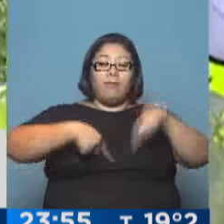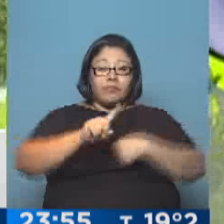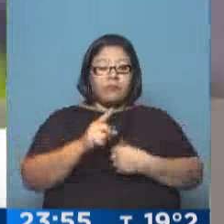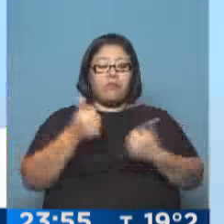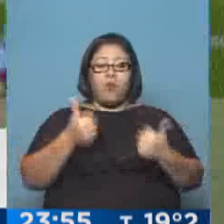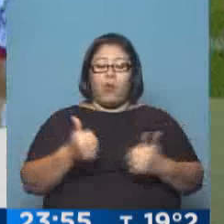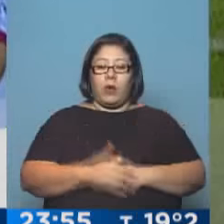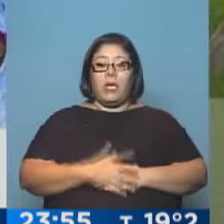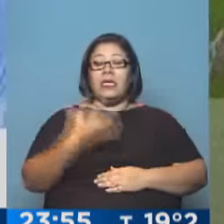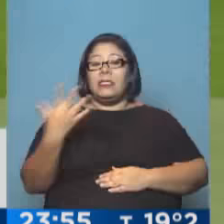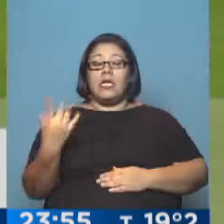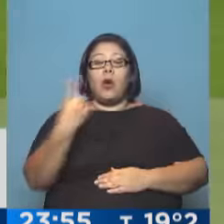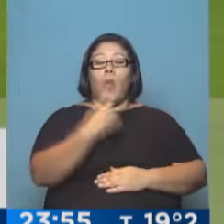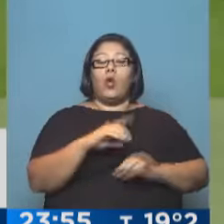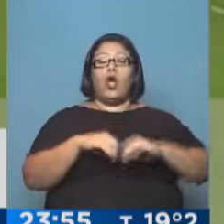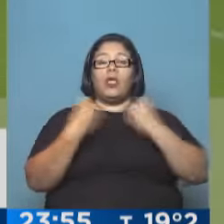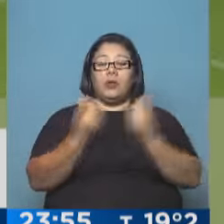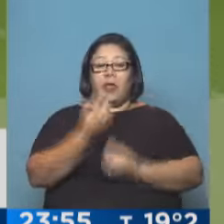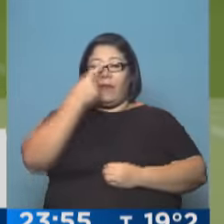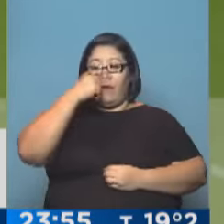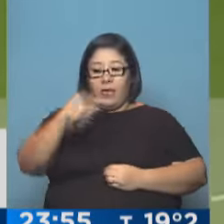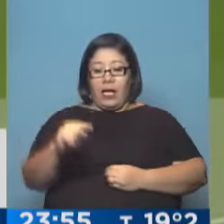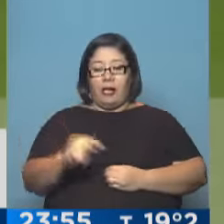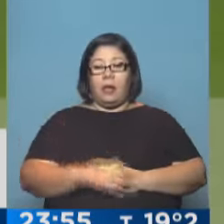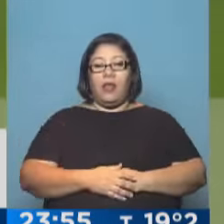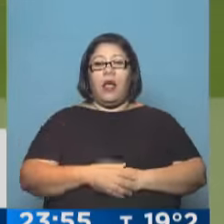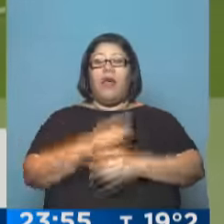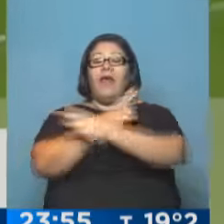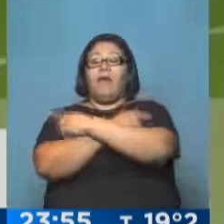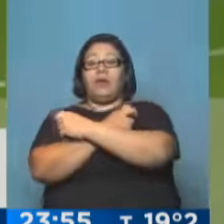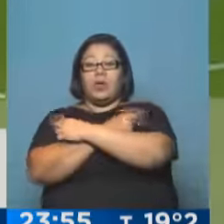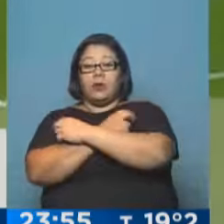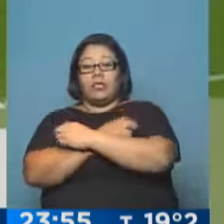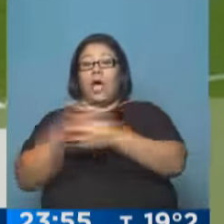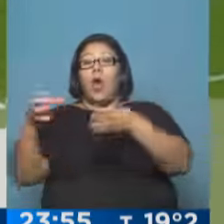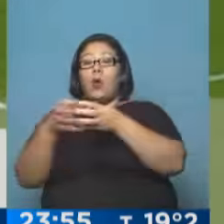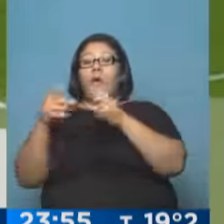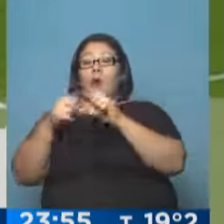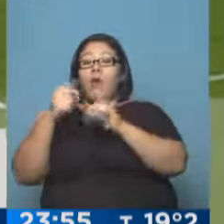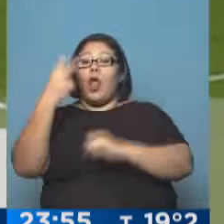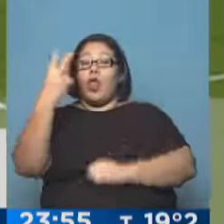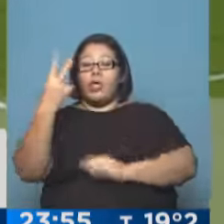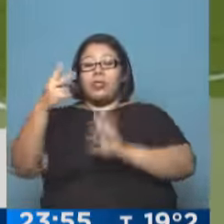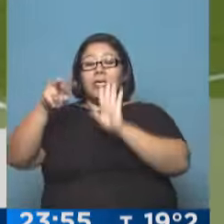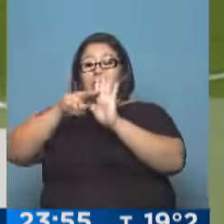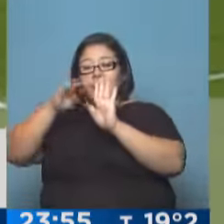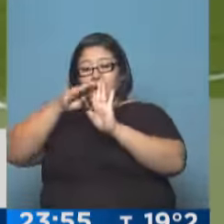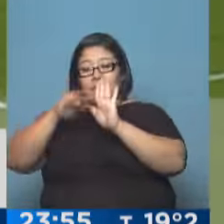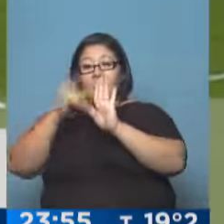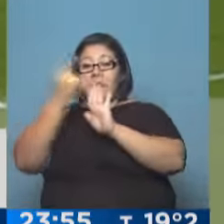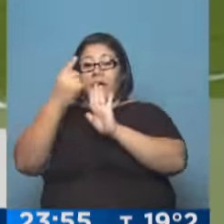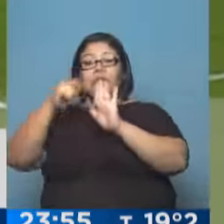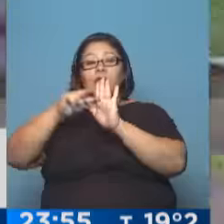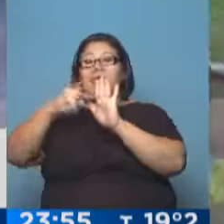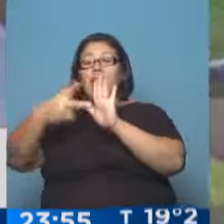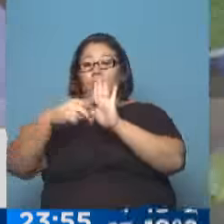Goleada absoluta de Defensa y Justicia que sigue sumando ya hasta segundo en la zona 2. Nos vamos ahora al otro partido de la jornada de Arsenal-Bélez. Terminó